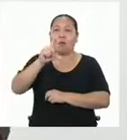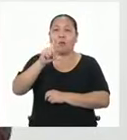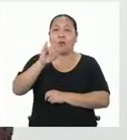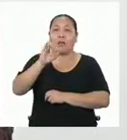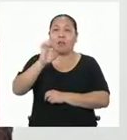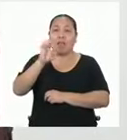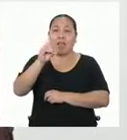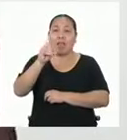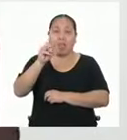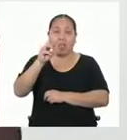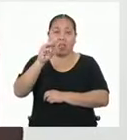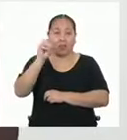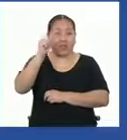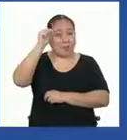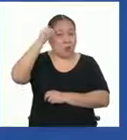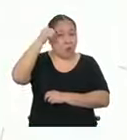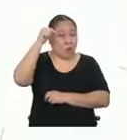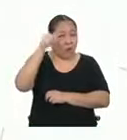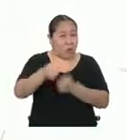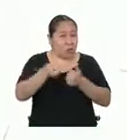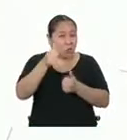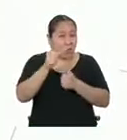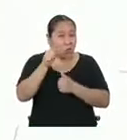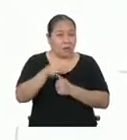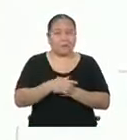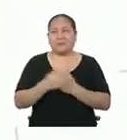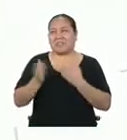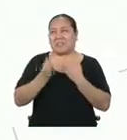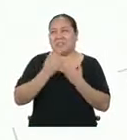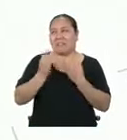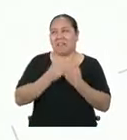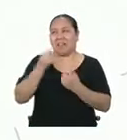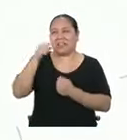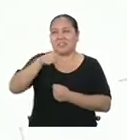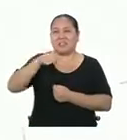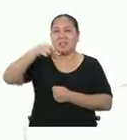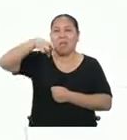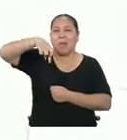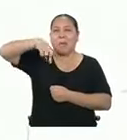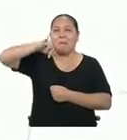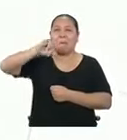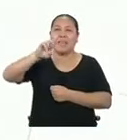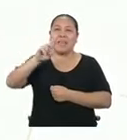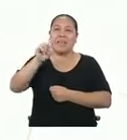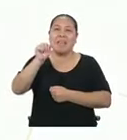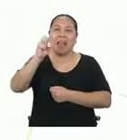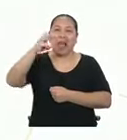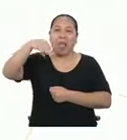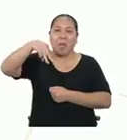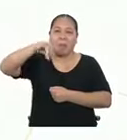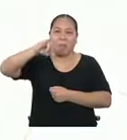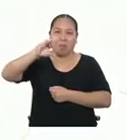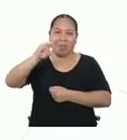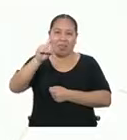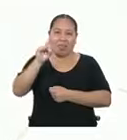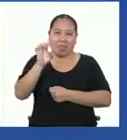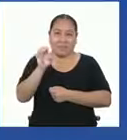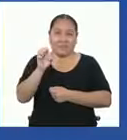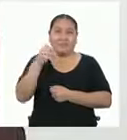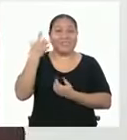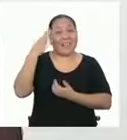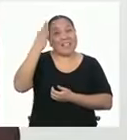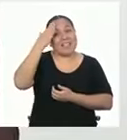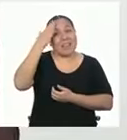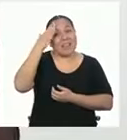¿Recuerdas qué tipo de poliedro es? Facilito. Es una pirámide. ¡Exacto! Ahora que ya